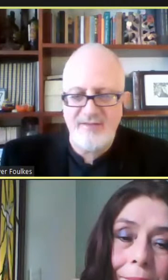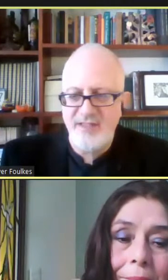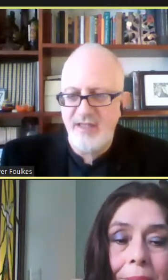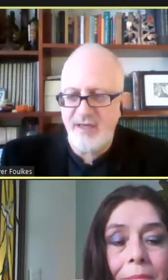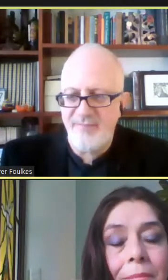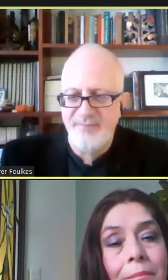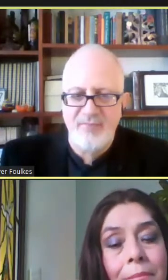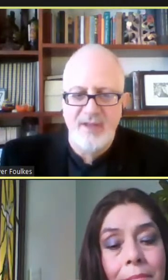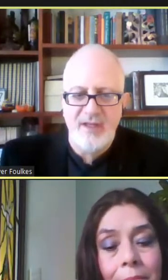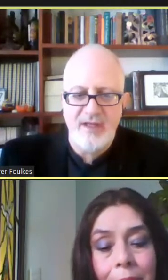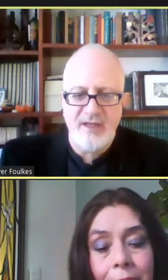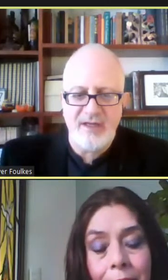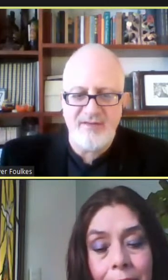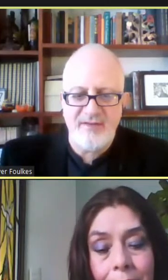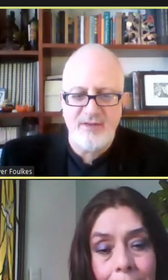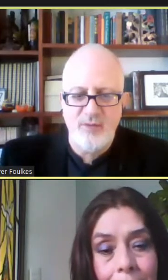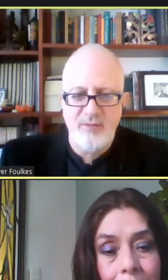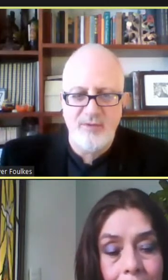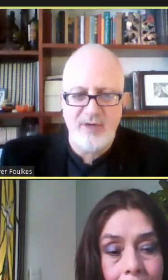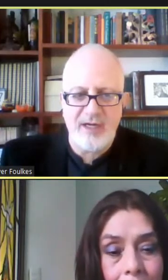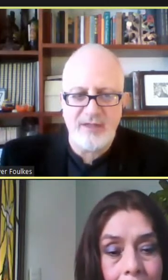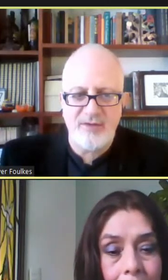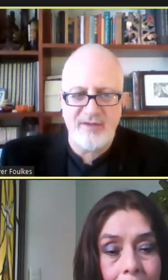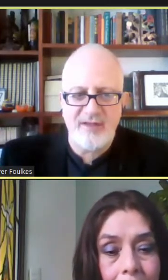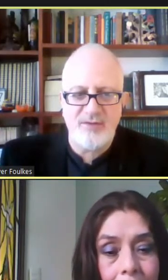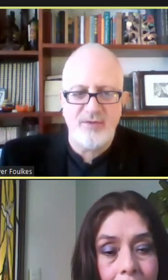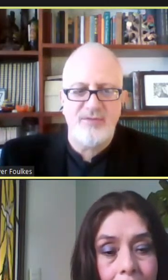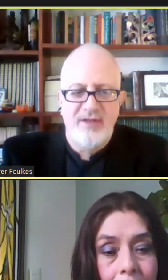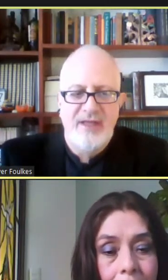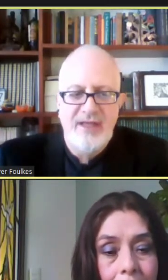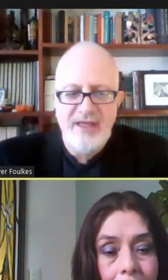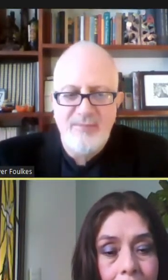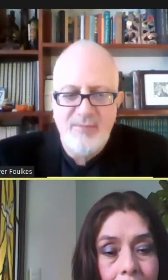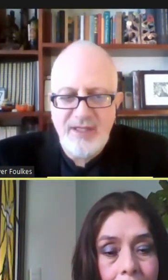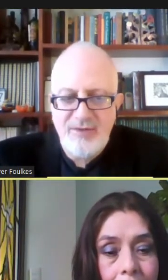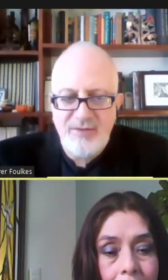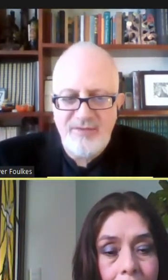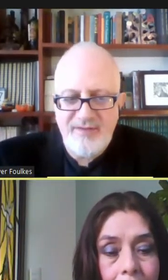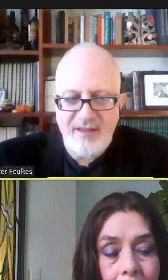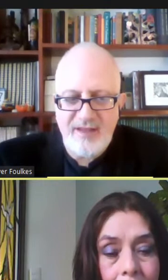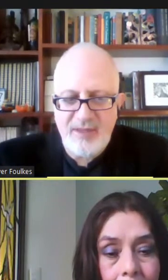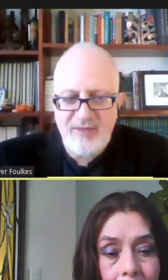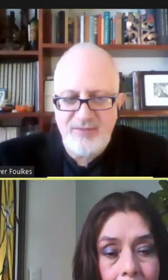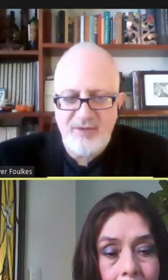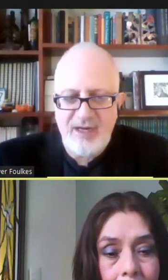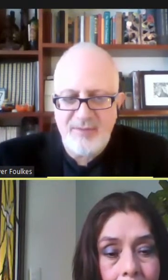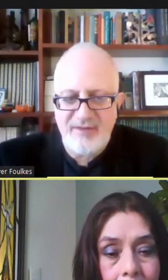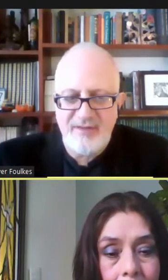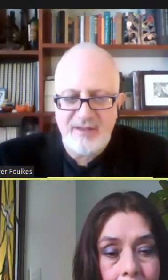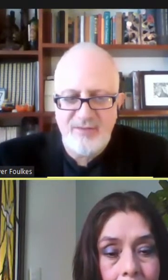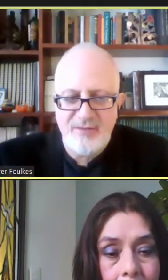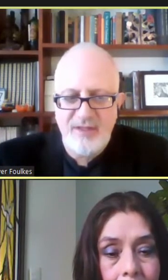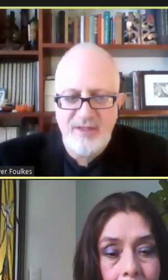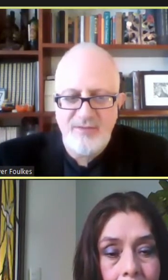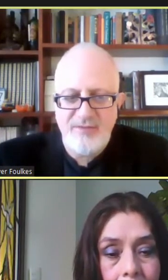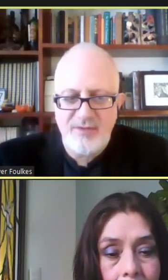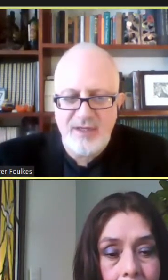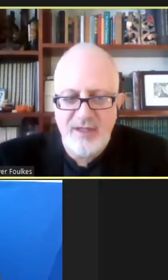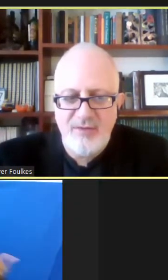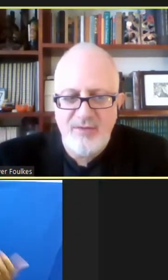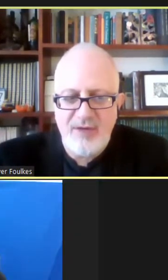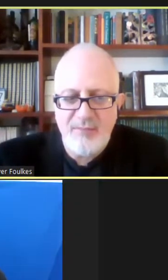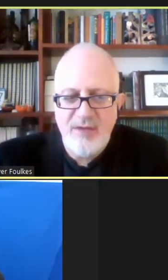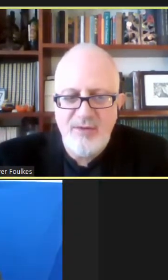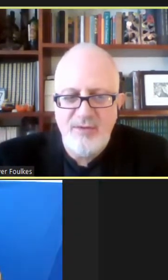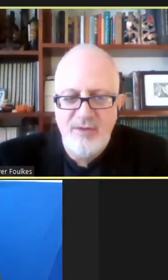gracias, Gina. Gracias de nuevo a todas y a todos. Voy entonces a dar paso a la presentación de nuestro